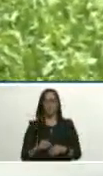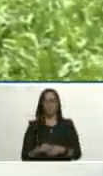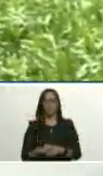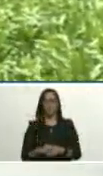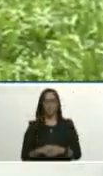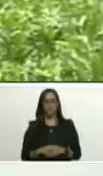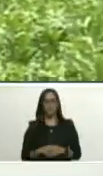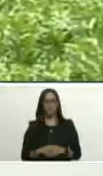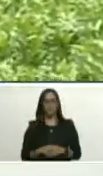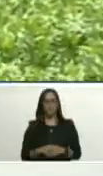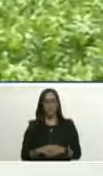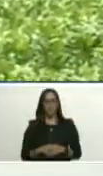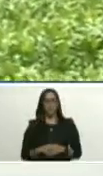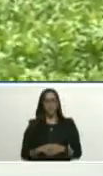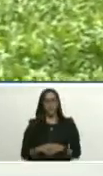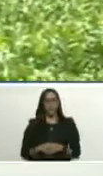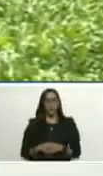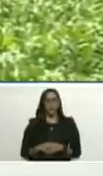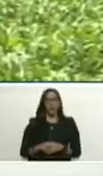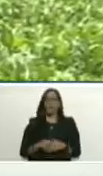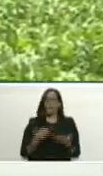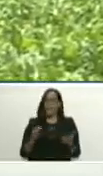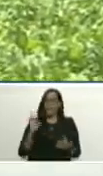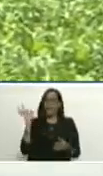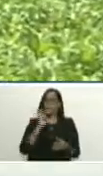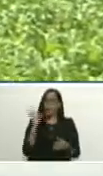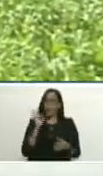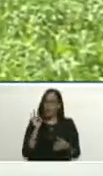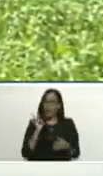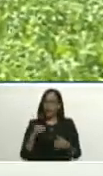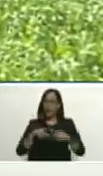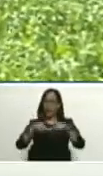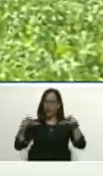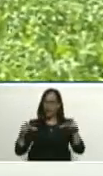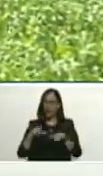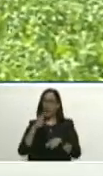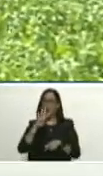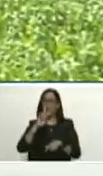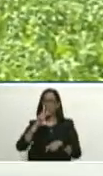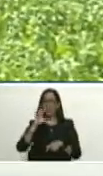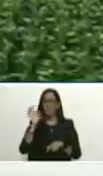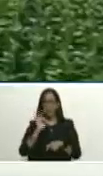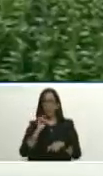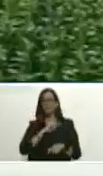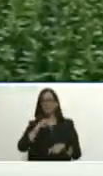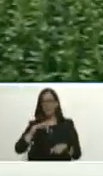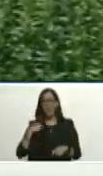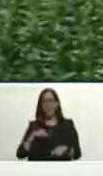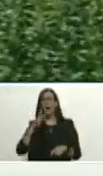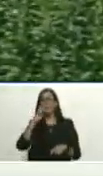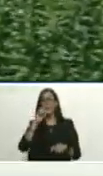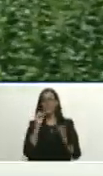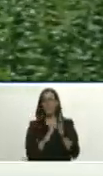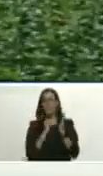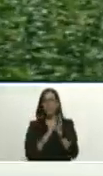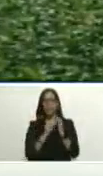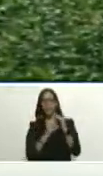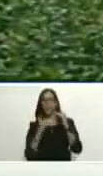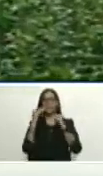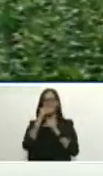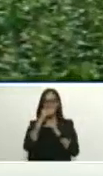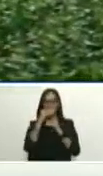y el promedio en la región 43% o sea nosotros tenemos 20 puntos por encima del promedio